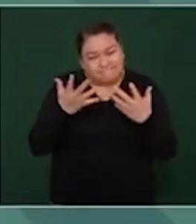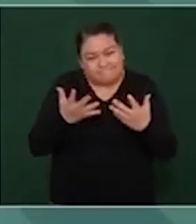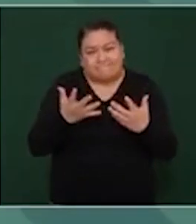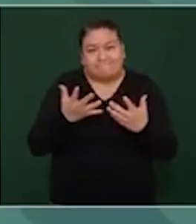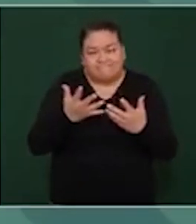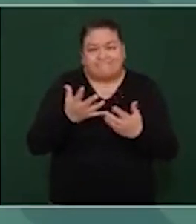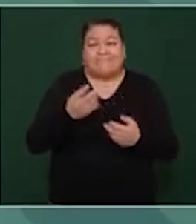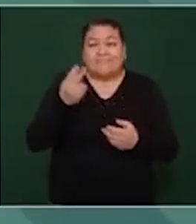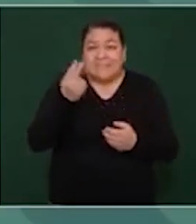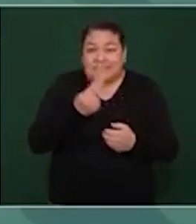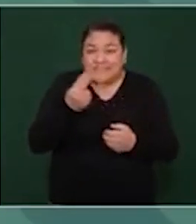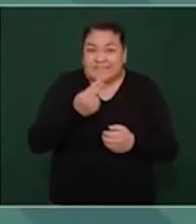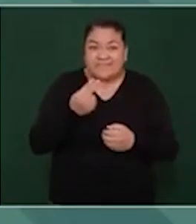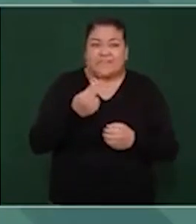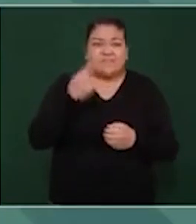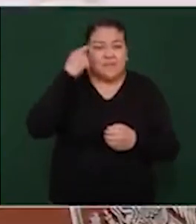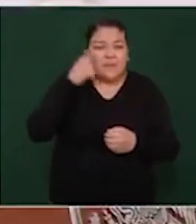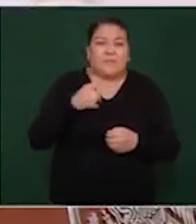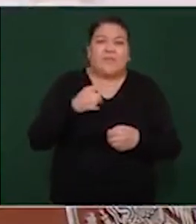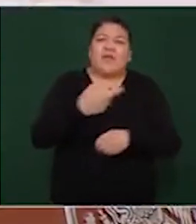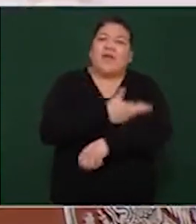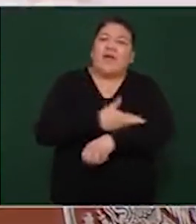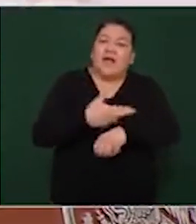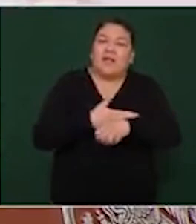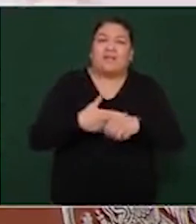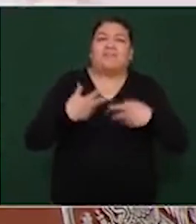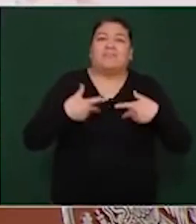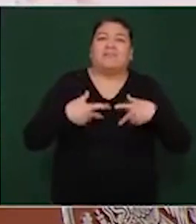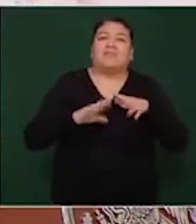ordenar el flujo migratorio,